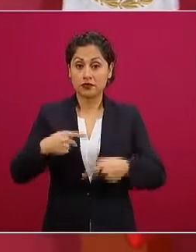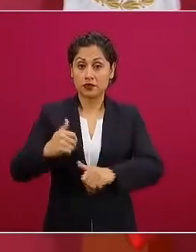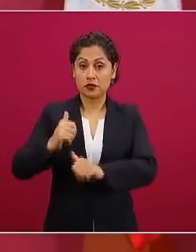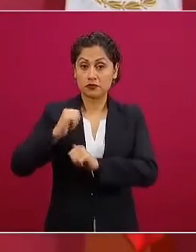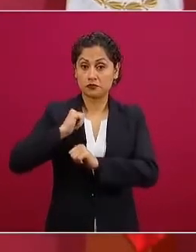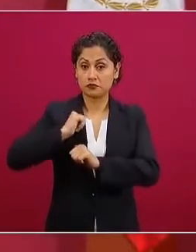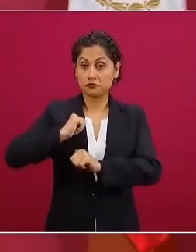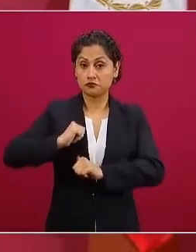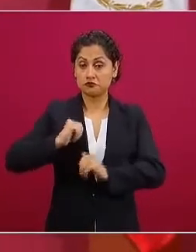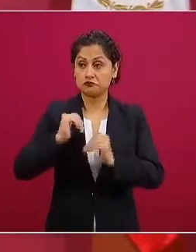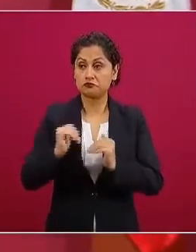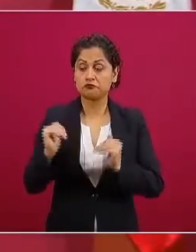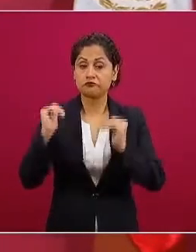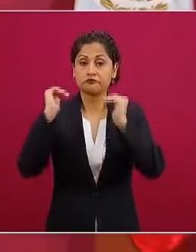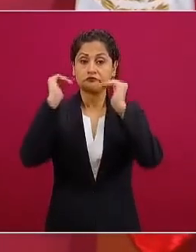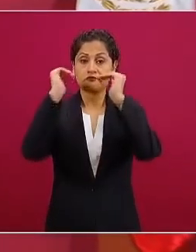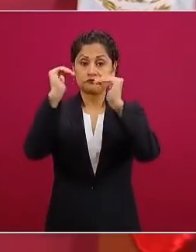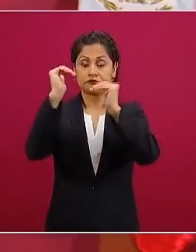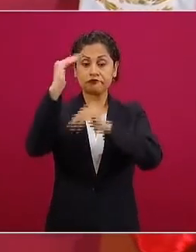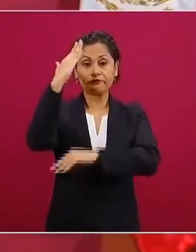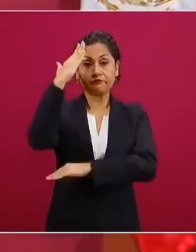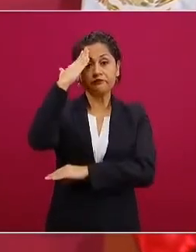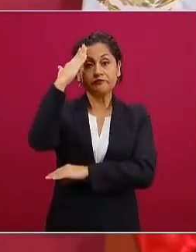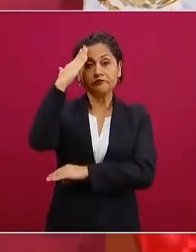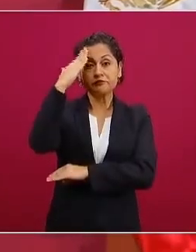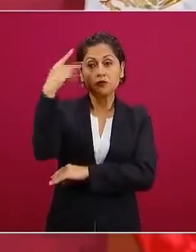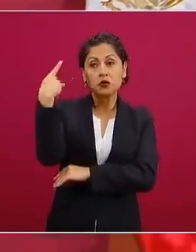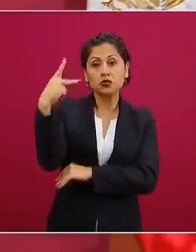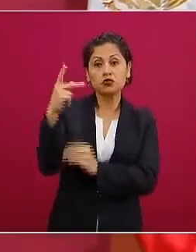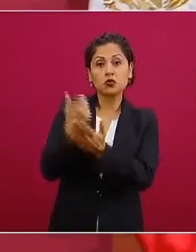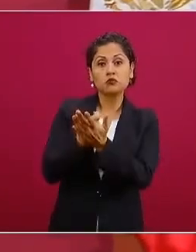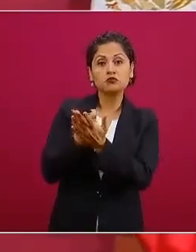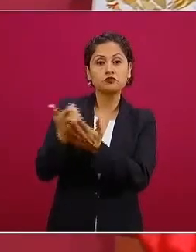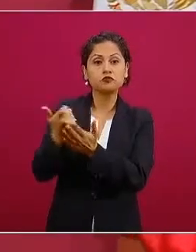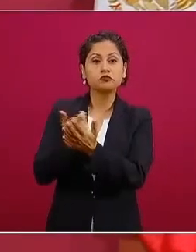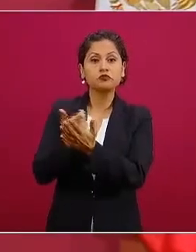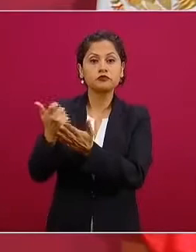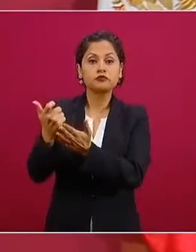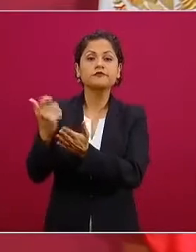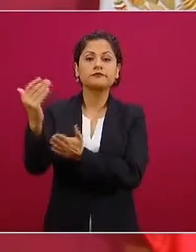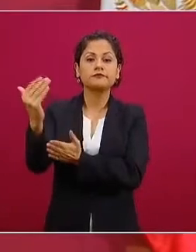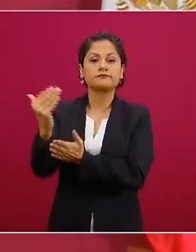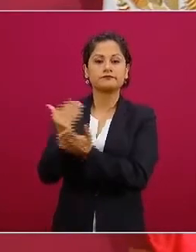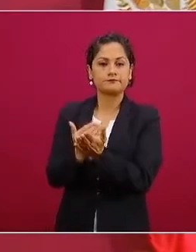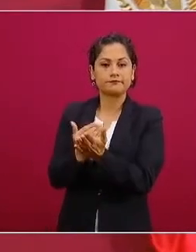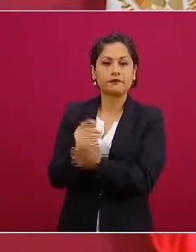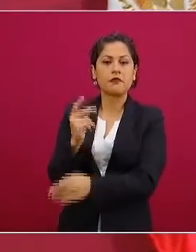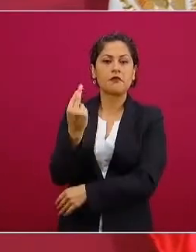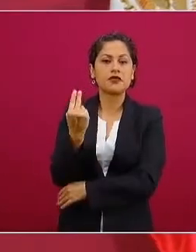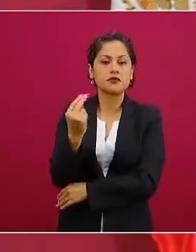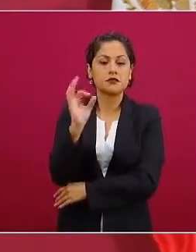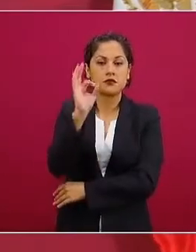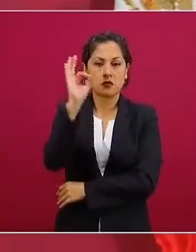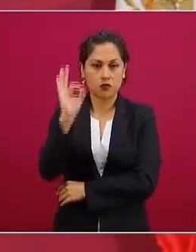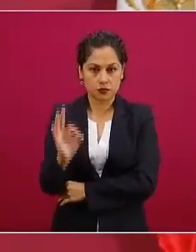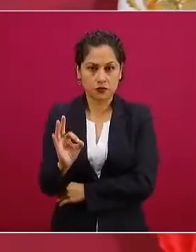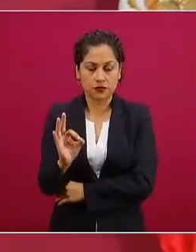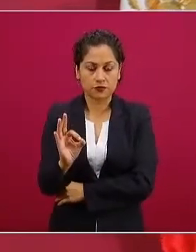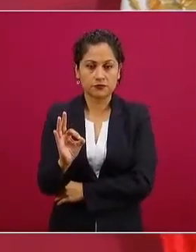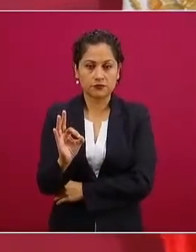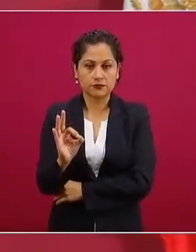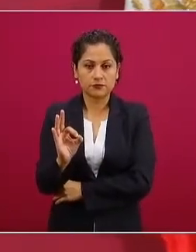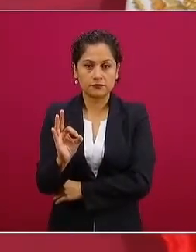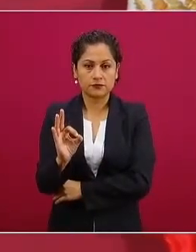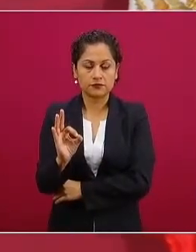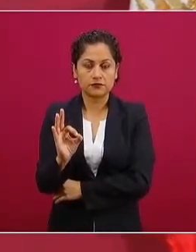hasta el 25 por ciento de